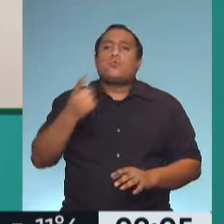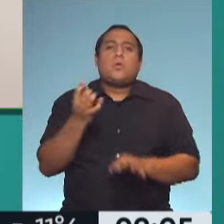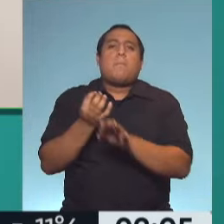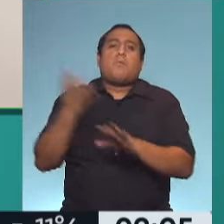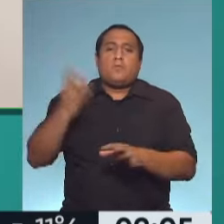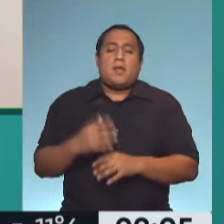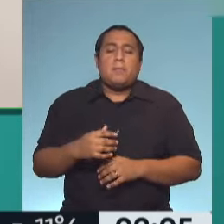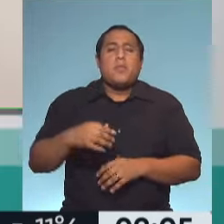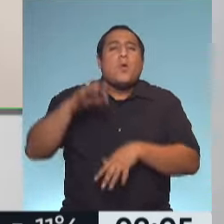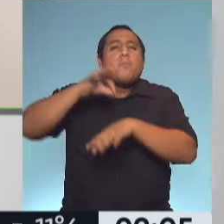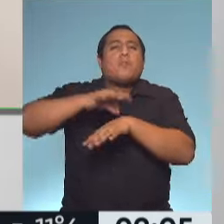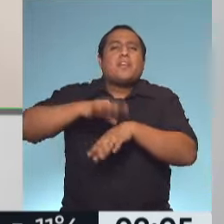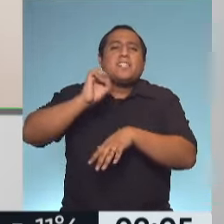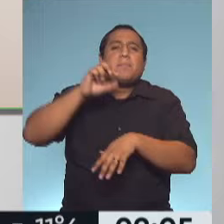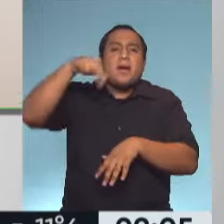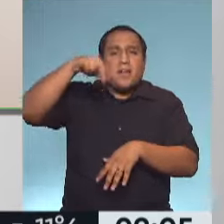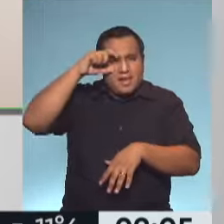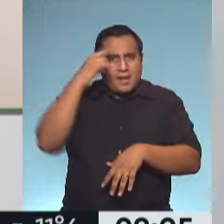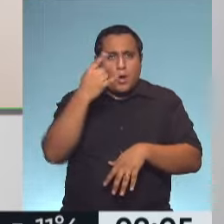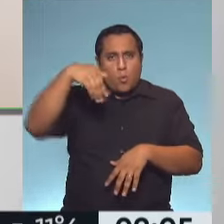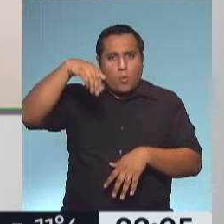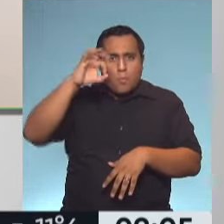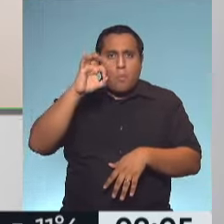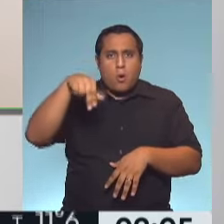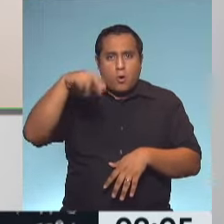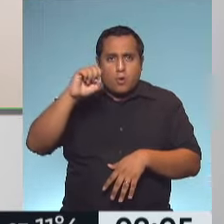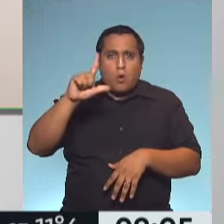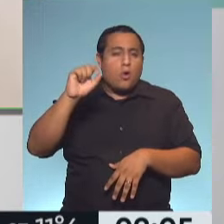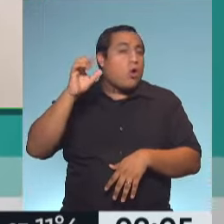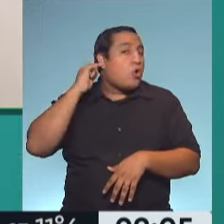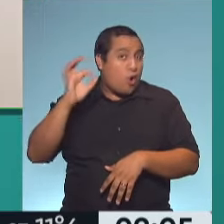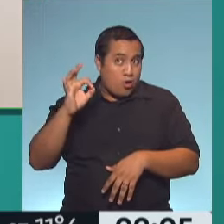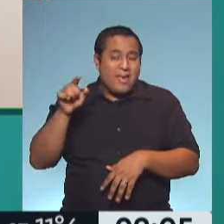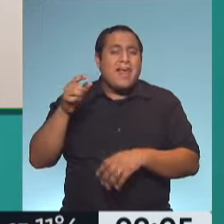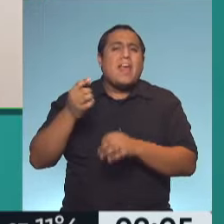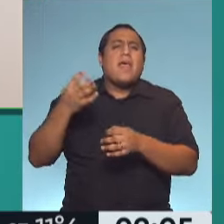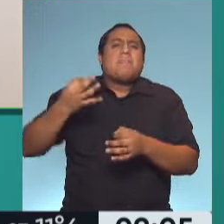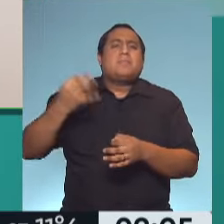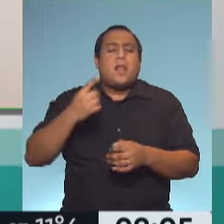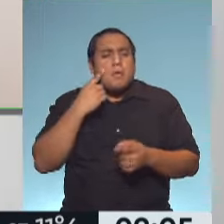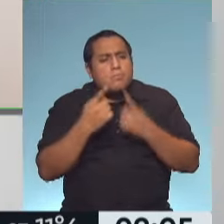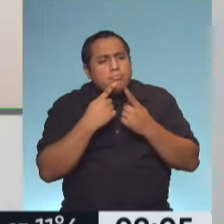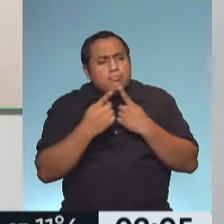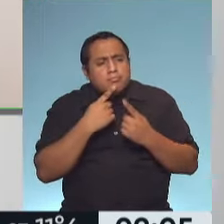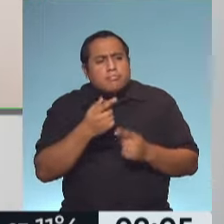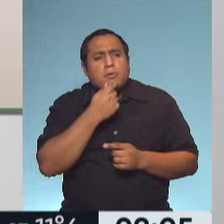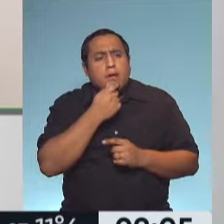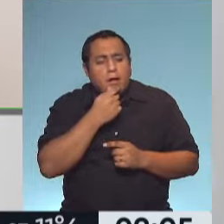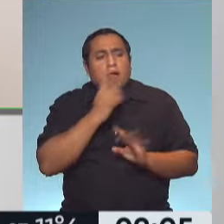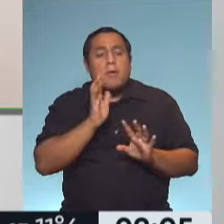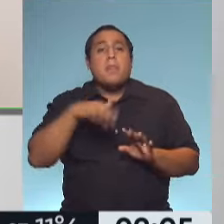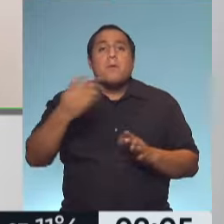Los neumonolos tenemos una forma de diagnosticar correctamente que es el interrogatorio, más hacerle un estudio que se llama espirometría, que medimos la capacidad